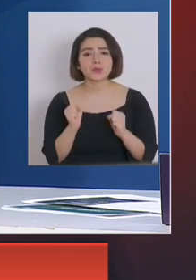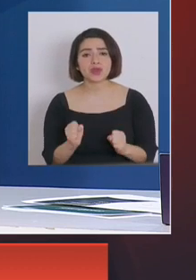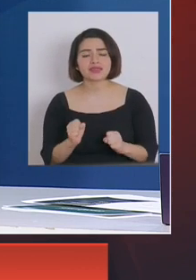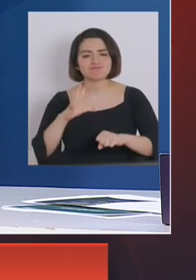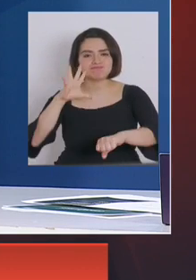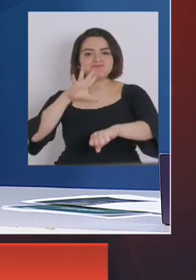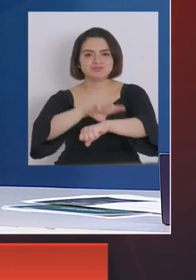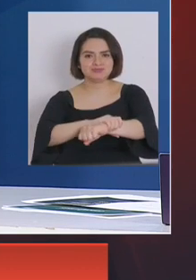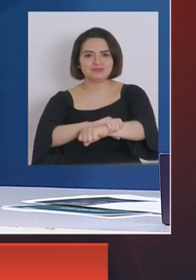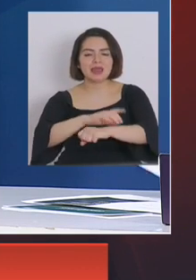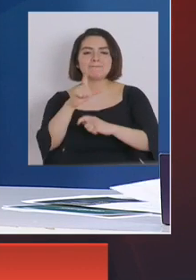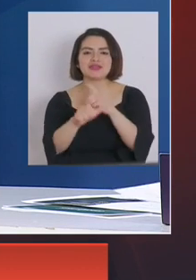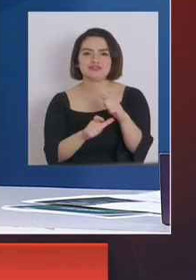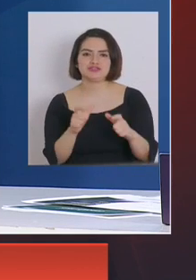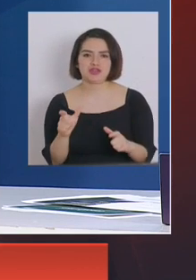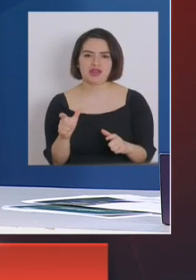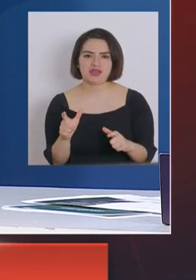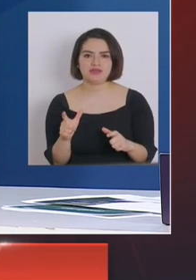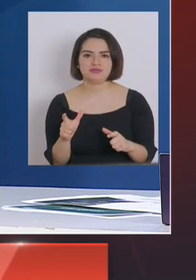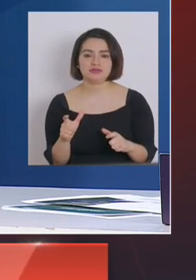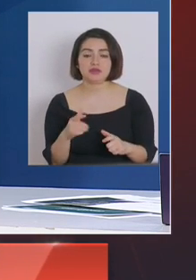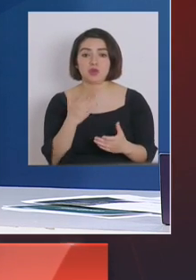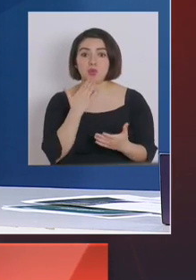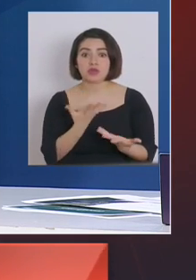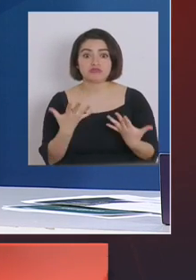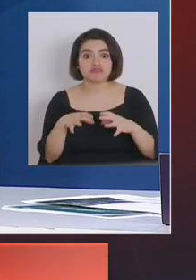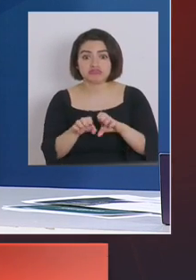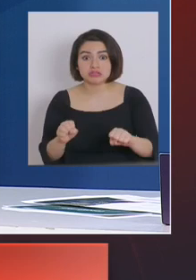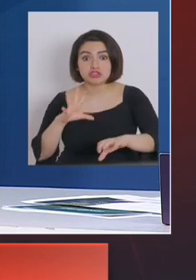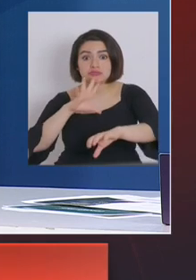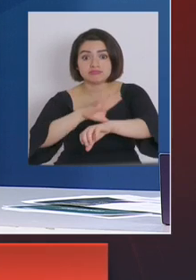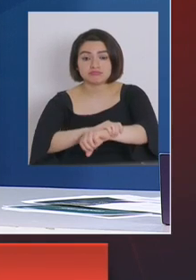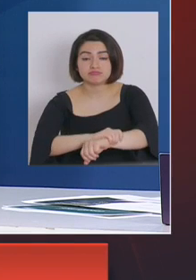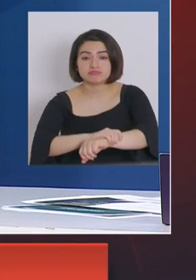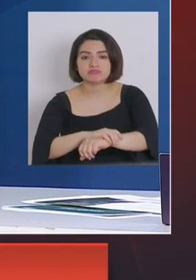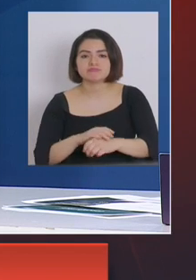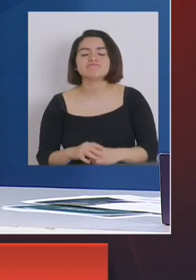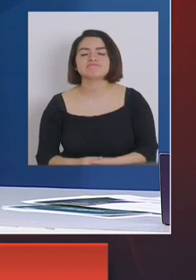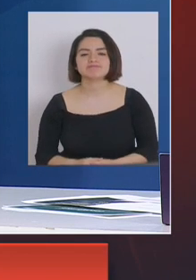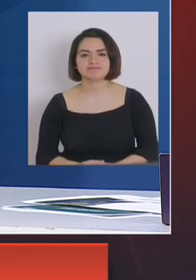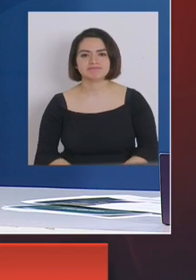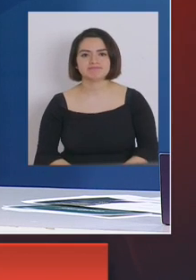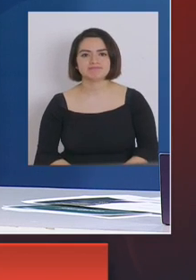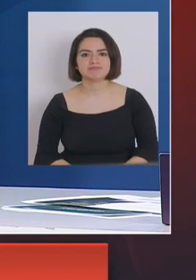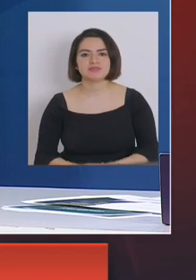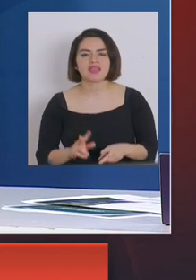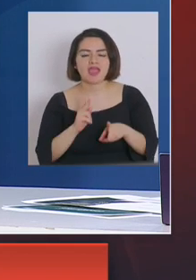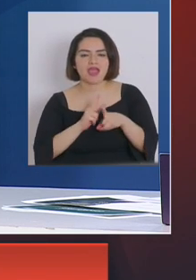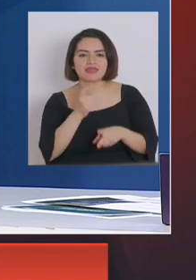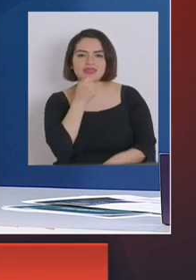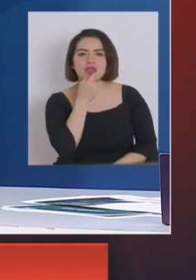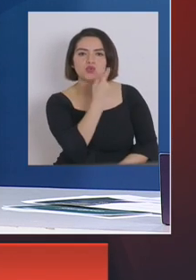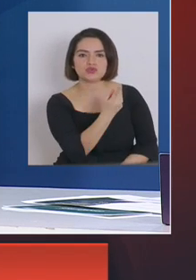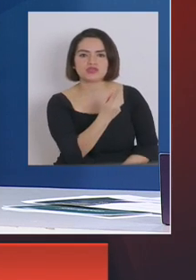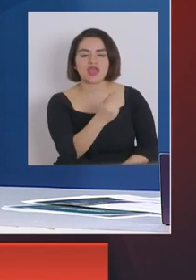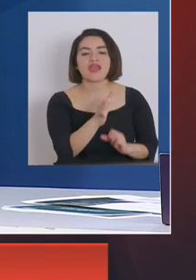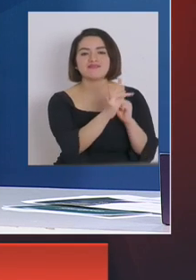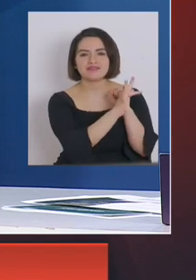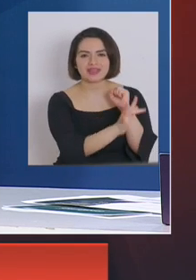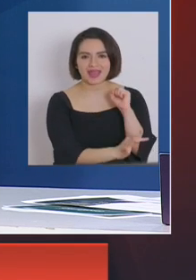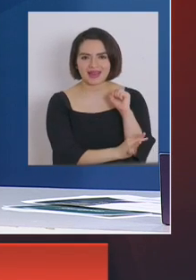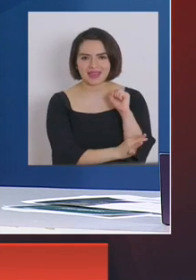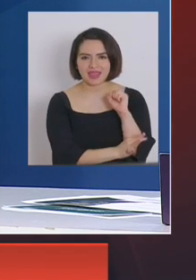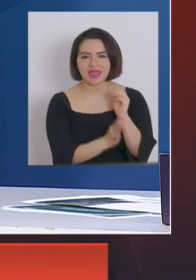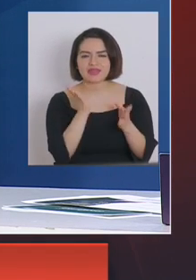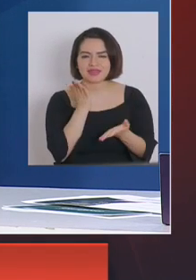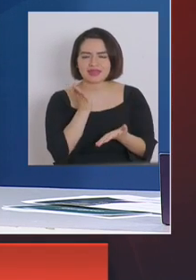detenidos a aquellas personas y una vez que se llevan detenidos se hace la denuncia a la fiscalía quien